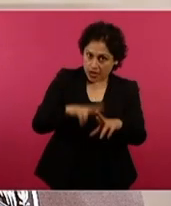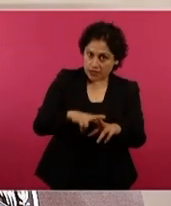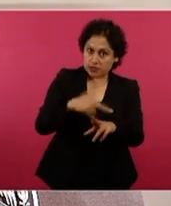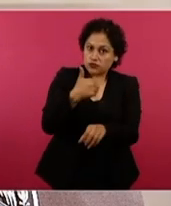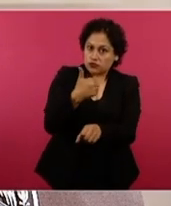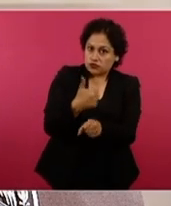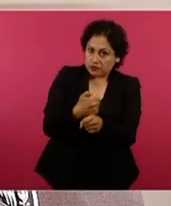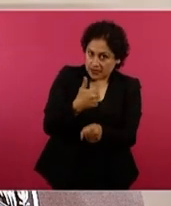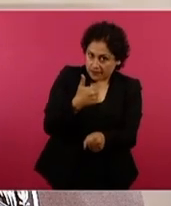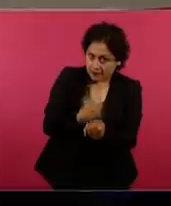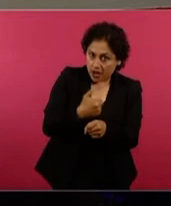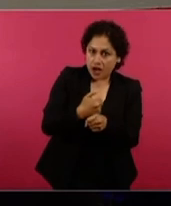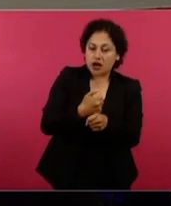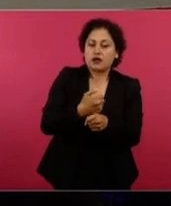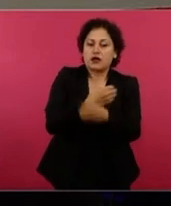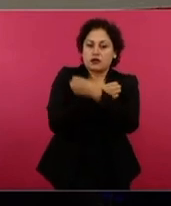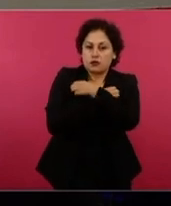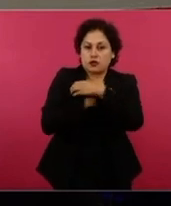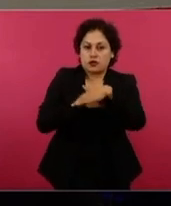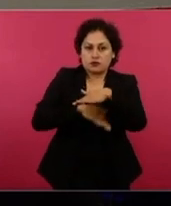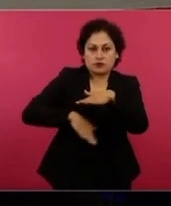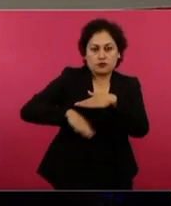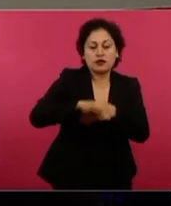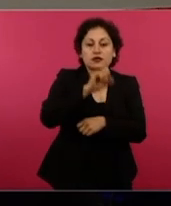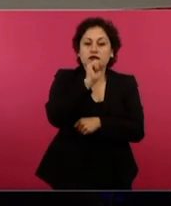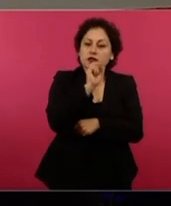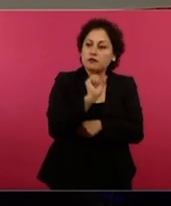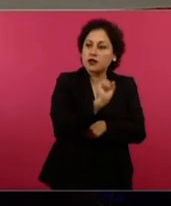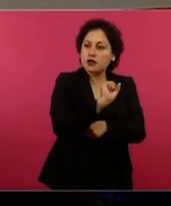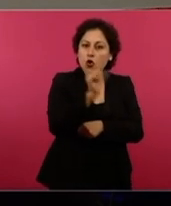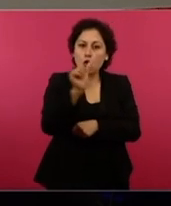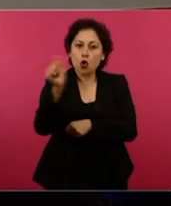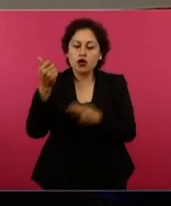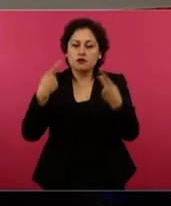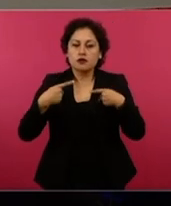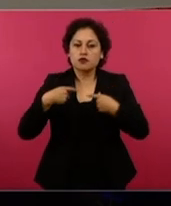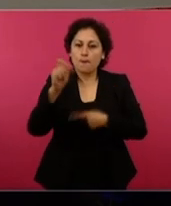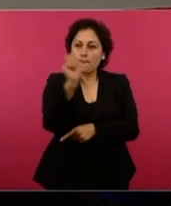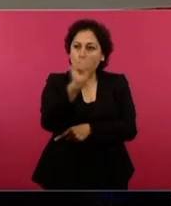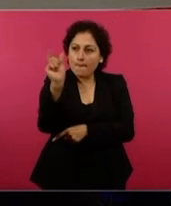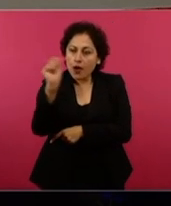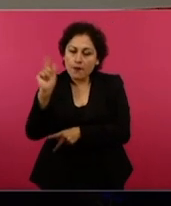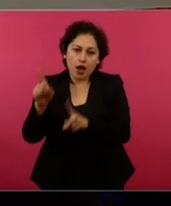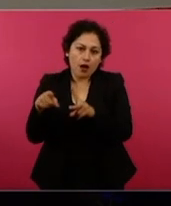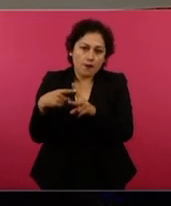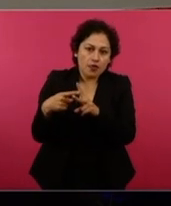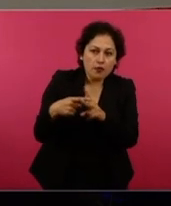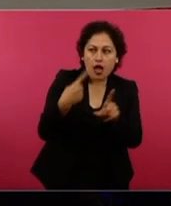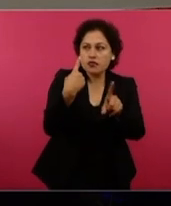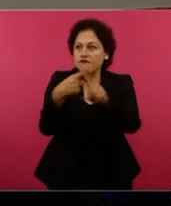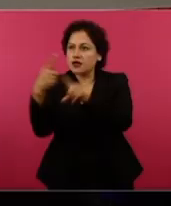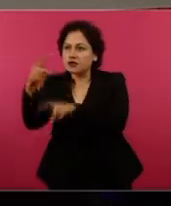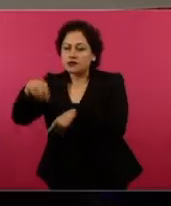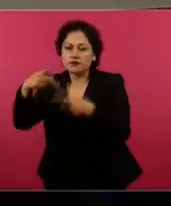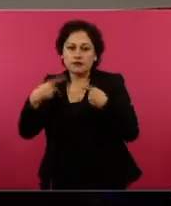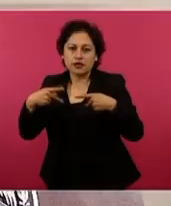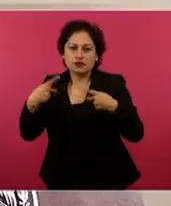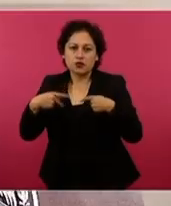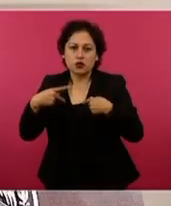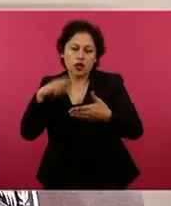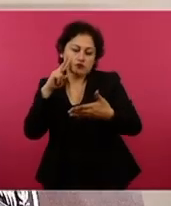también maestros universitarios, físicos, matemáticos, que son asidos a las redes sociales, han